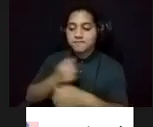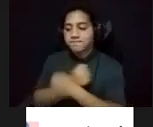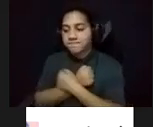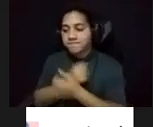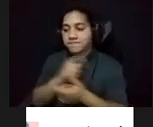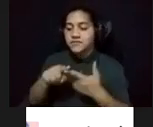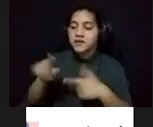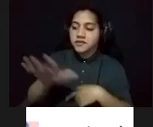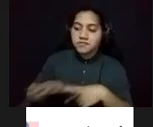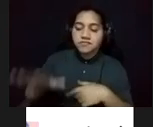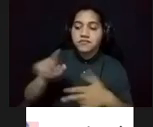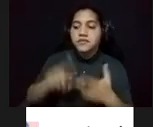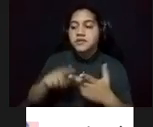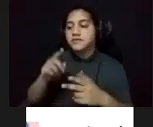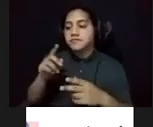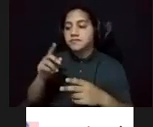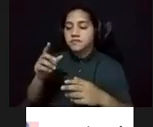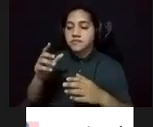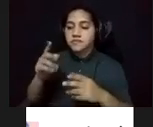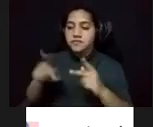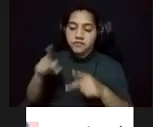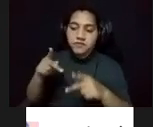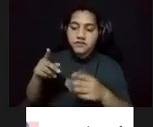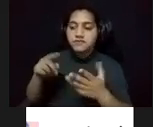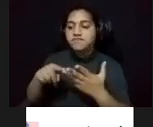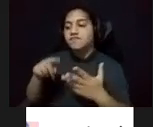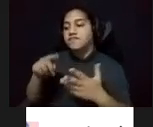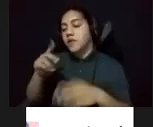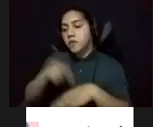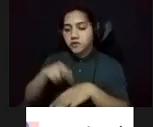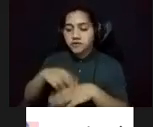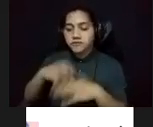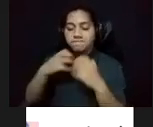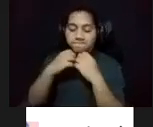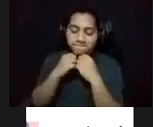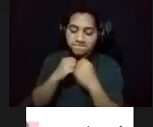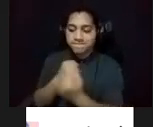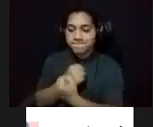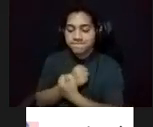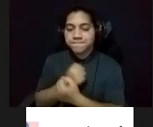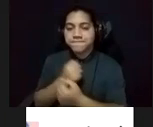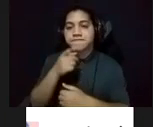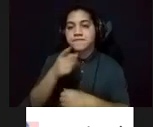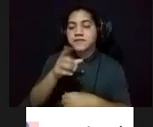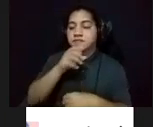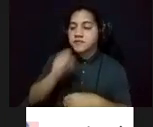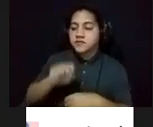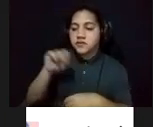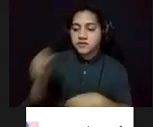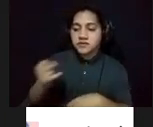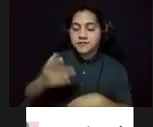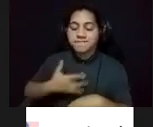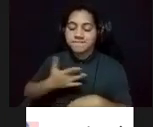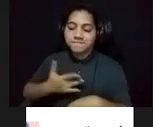todo Puerto Rico. El viejo San Juan fue el testigo silente de muchos sentimientos que